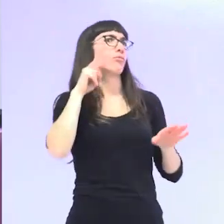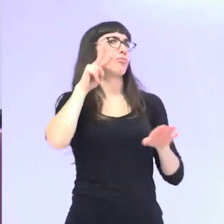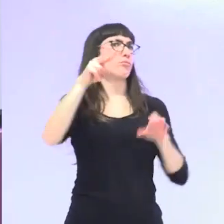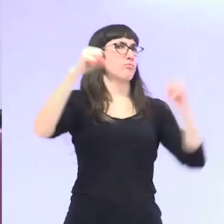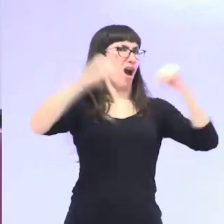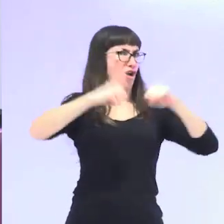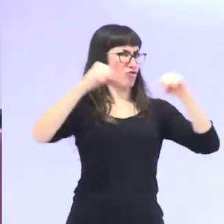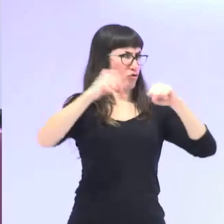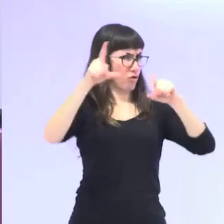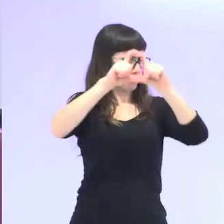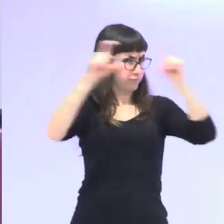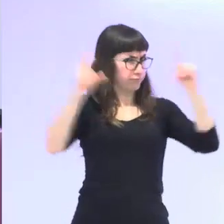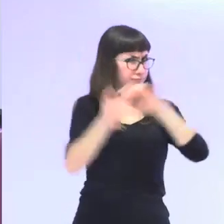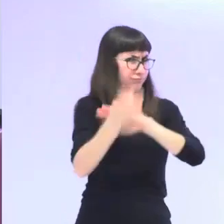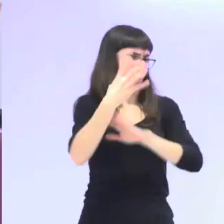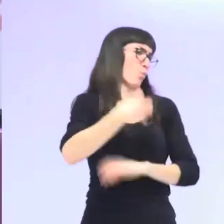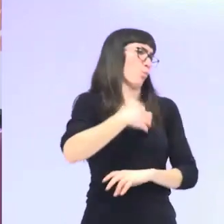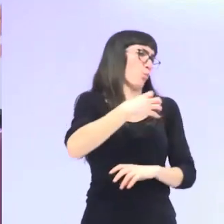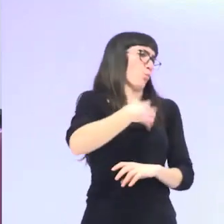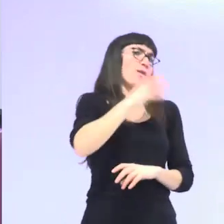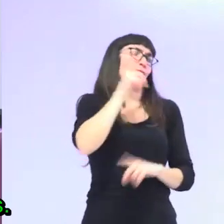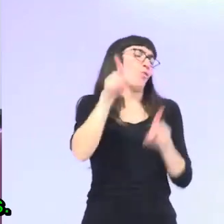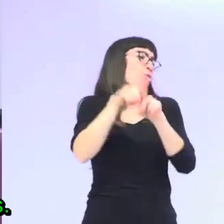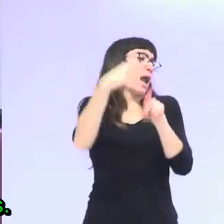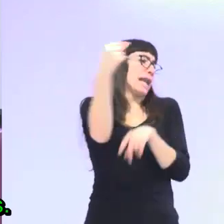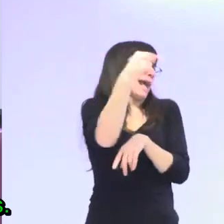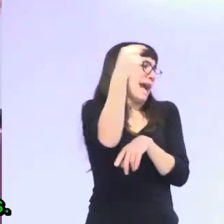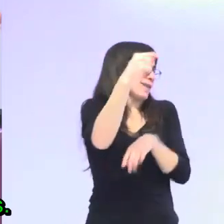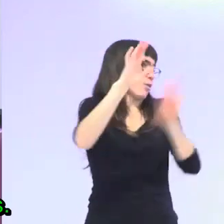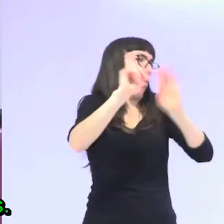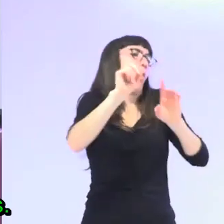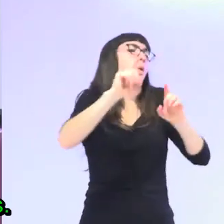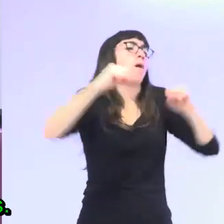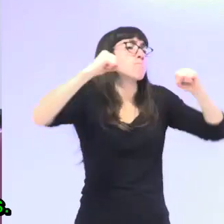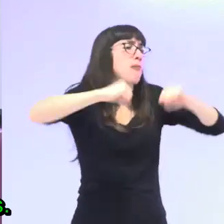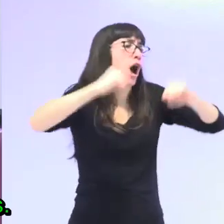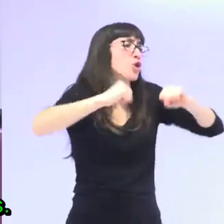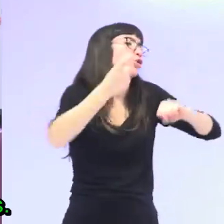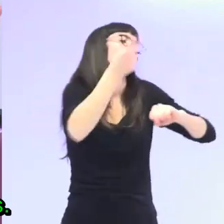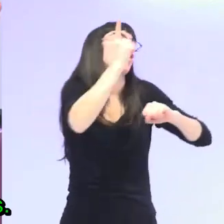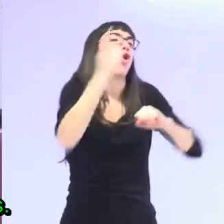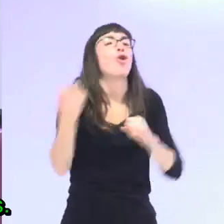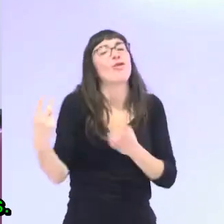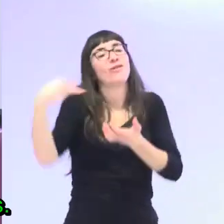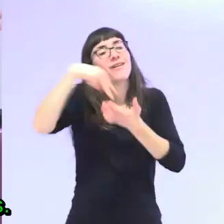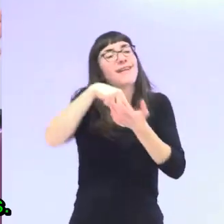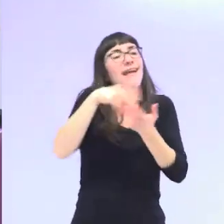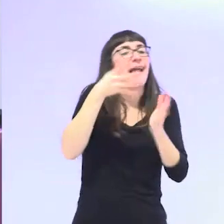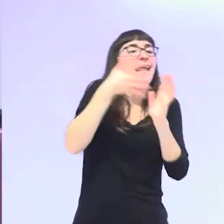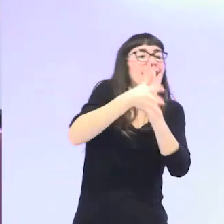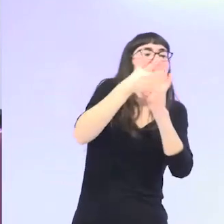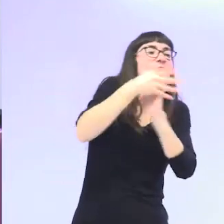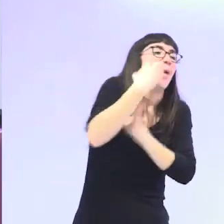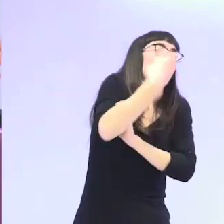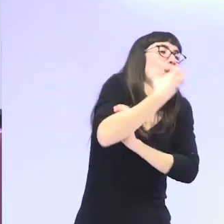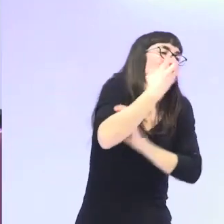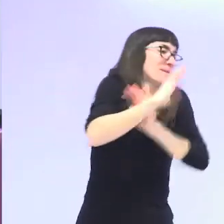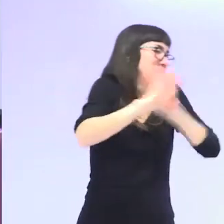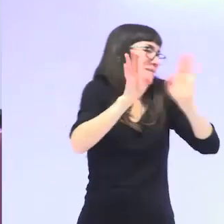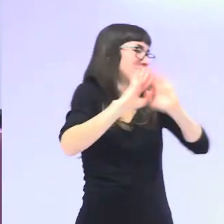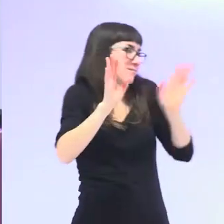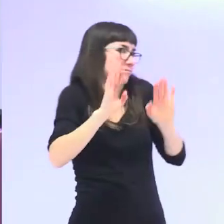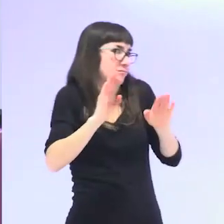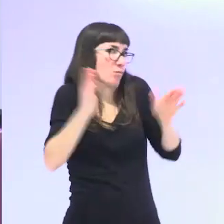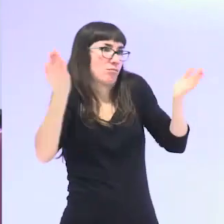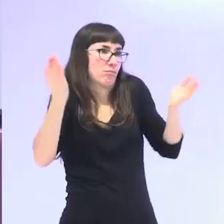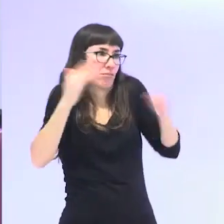envejecimiento tenemos la idea de que las personas mayores lo único que pueden hacer es ir a los colegios a contar cuentos de cuando eran jóvenes bueno a lo